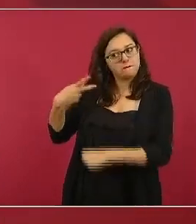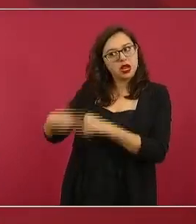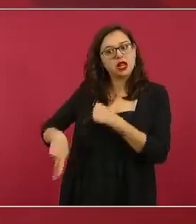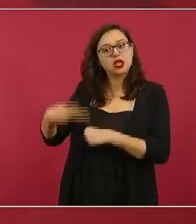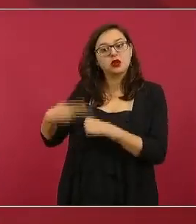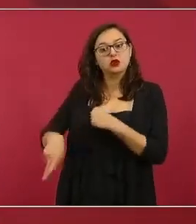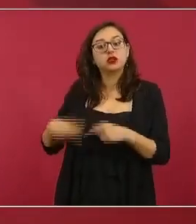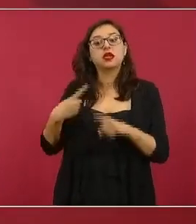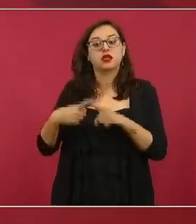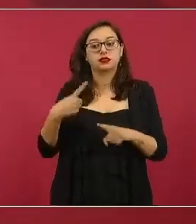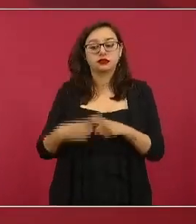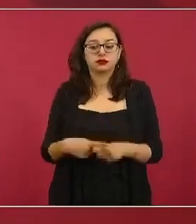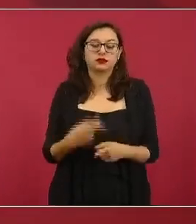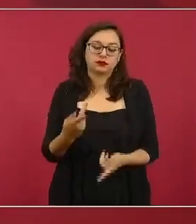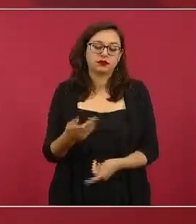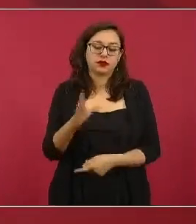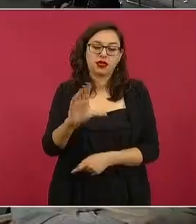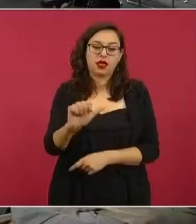entonces